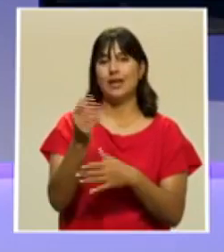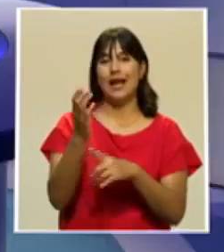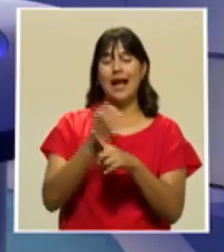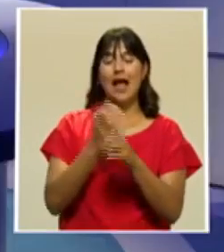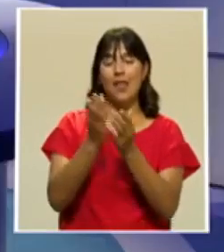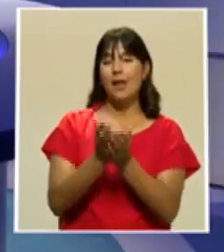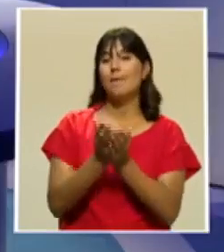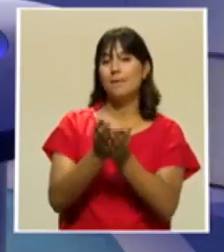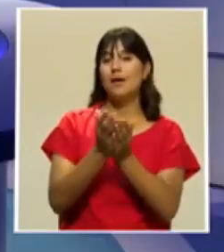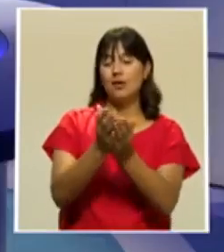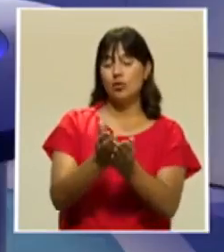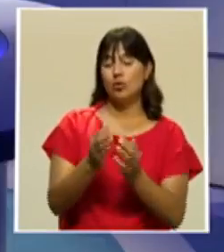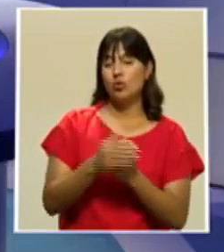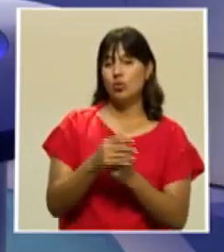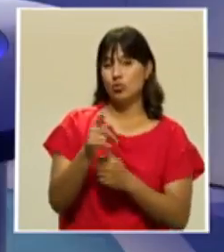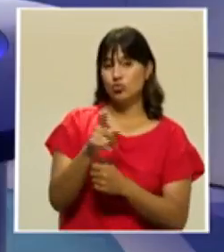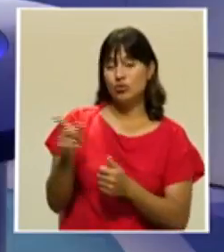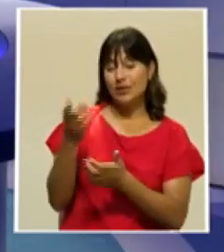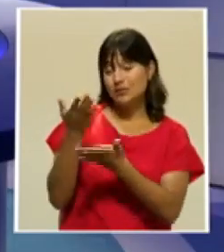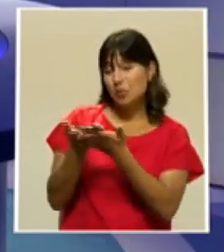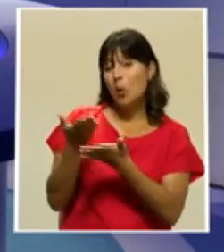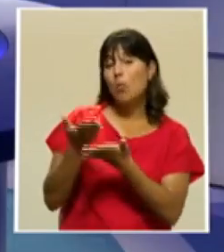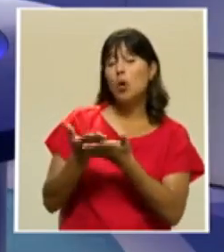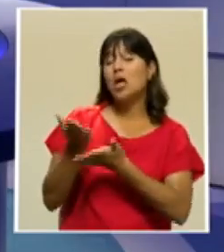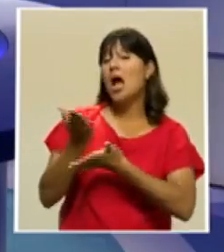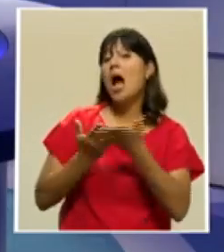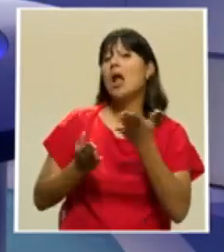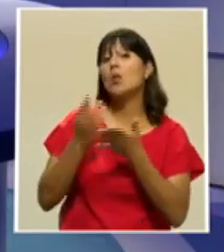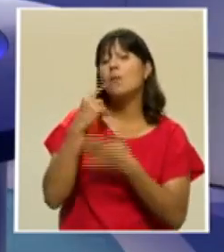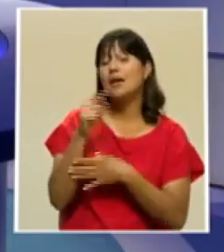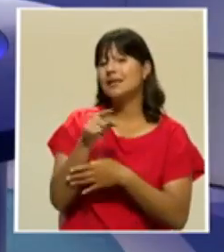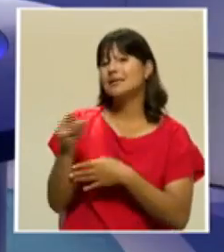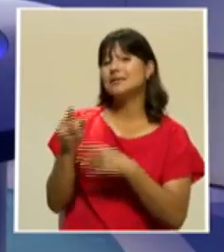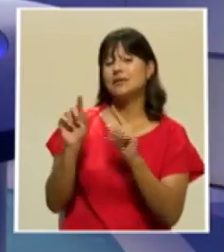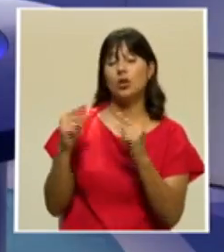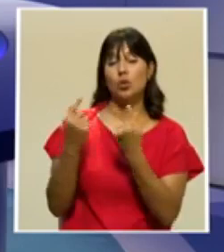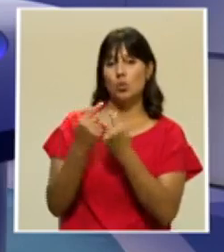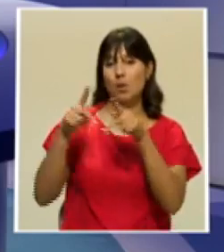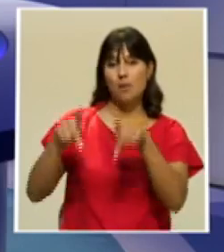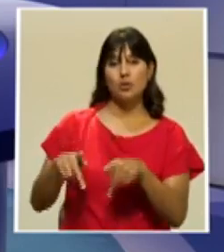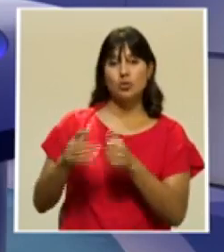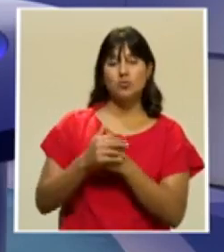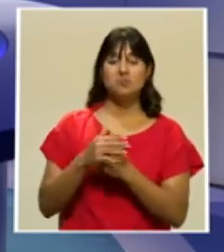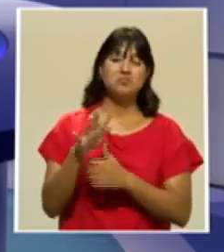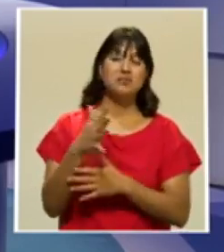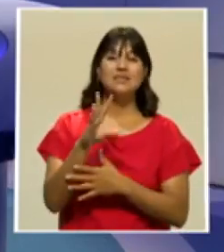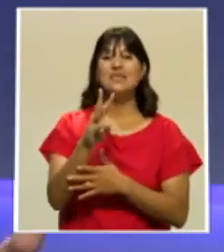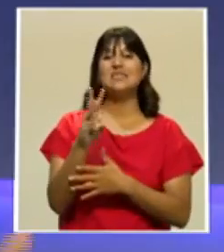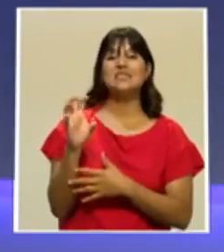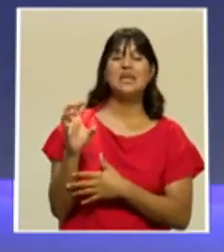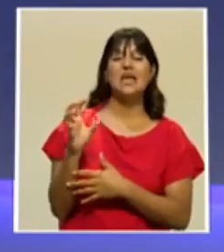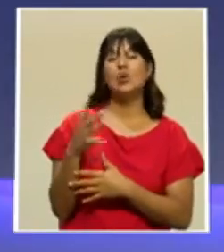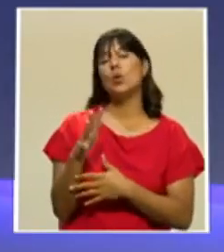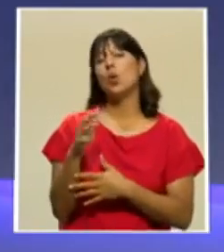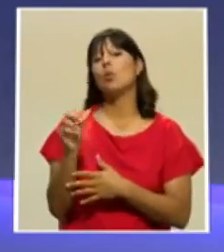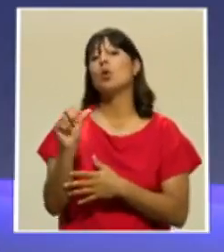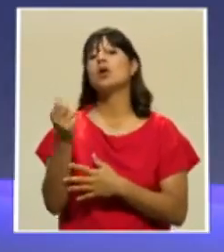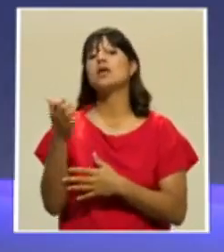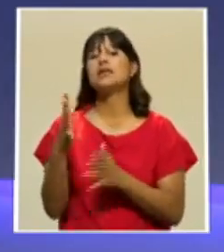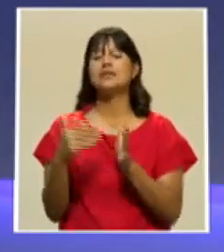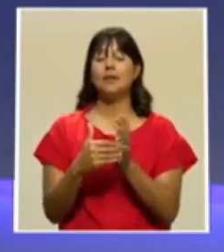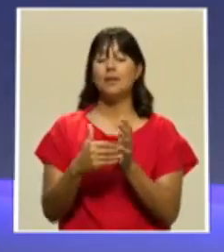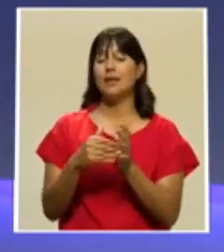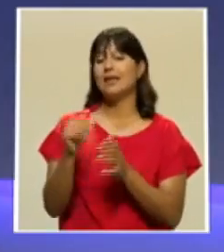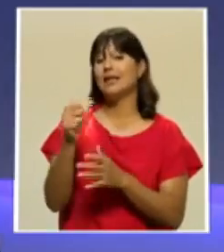Hay propuestas para ese sector que hacer, bueno, serán 600 versus 15 mil o 10 mil, pero ahí están,